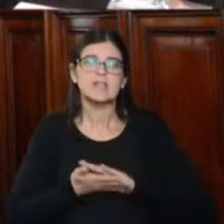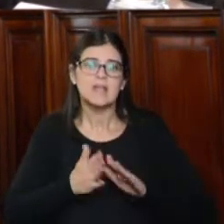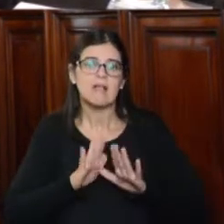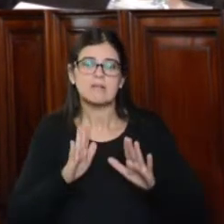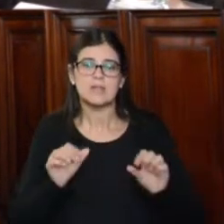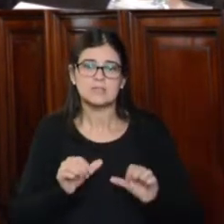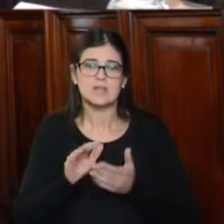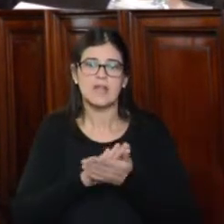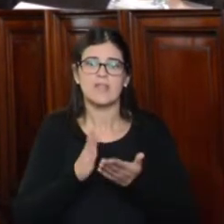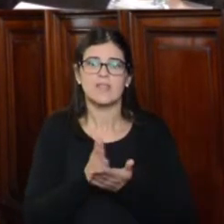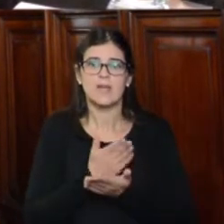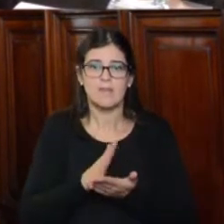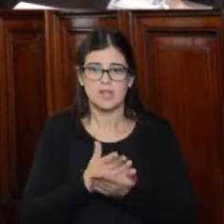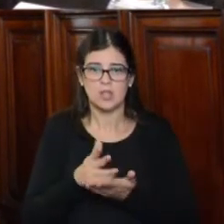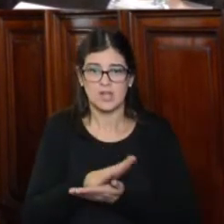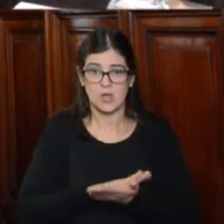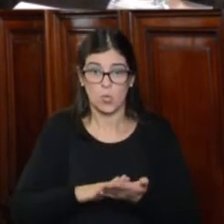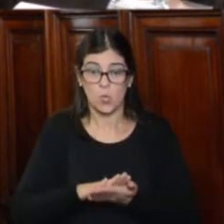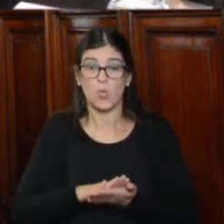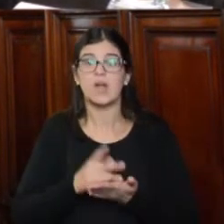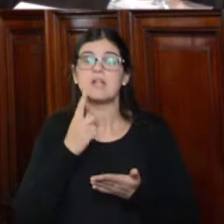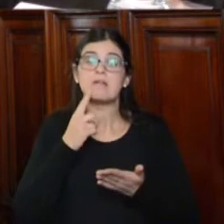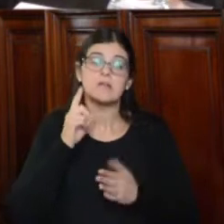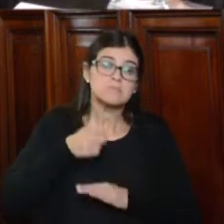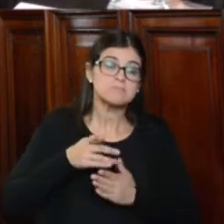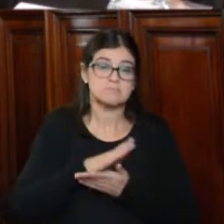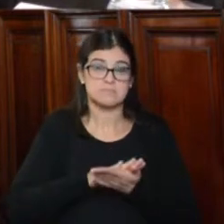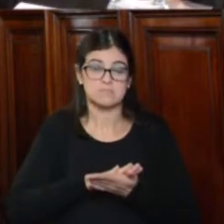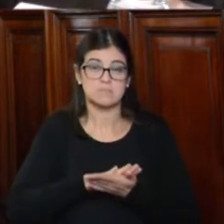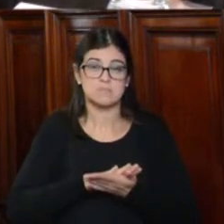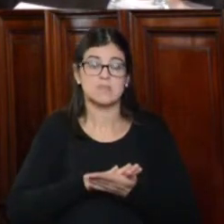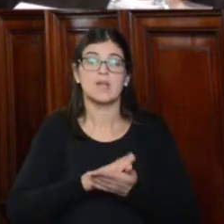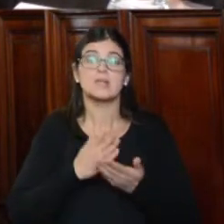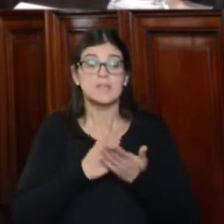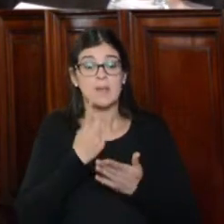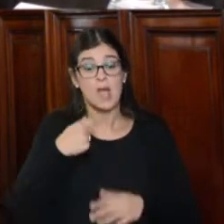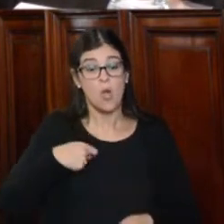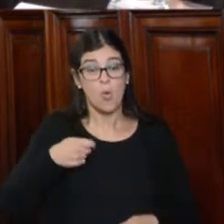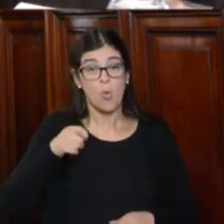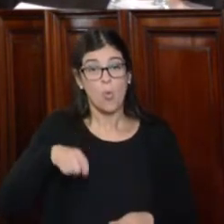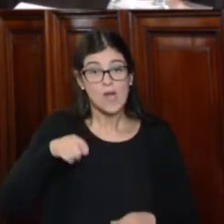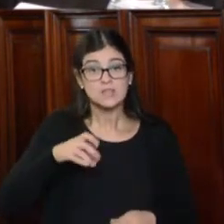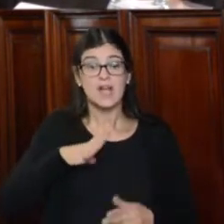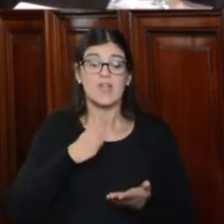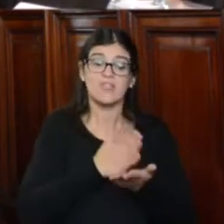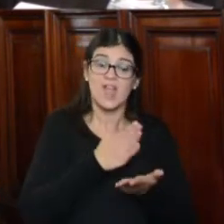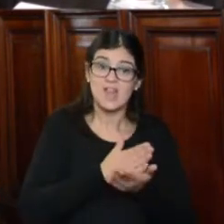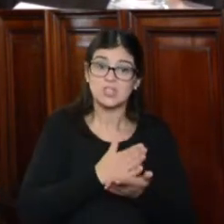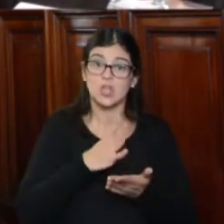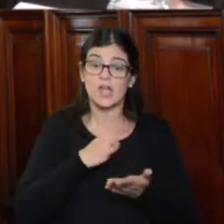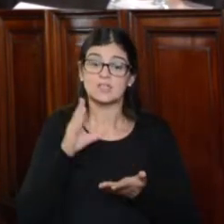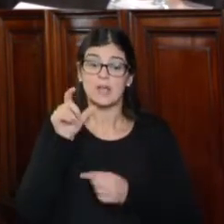discriminación alguna ni sesgos de ninguna naturaleza. Toda vez que los jueces dirimen el derecho entre ciudadanos,